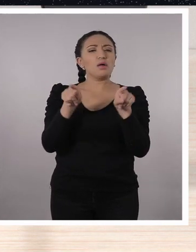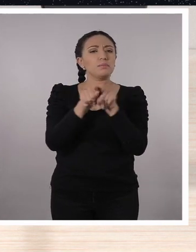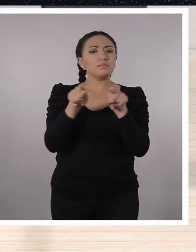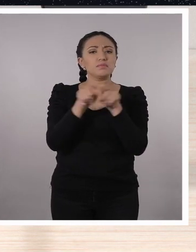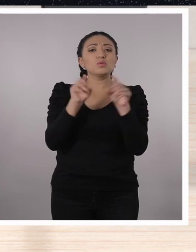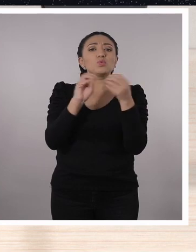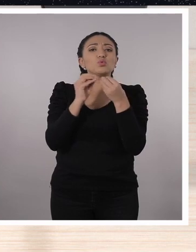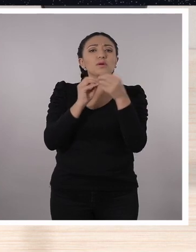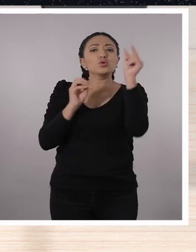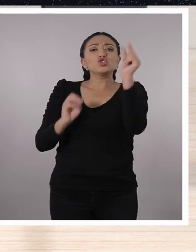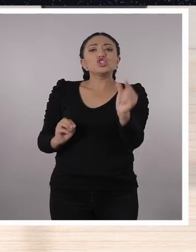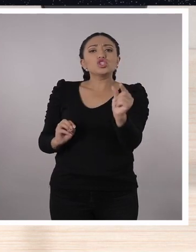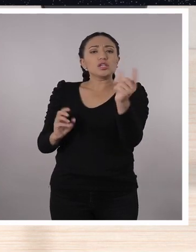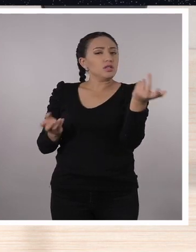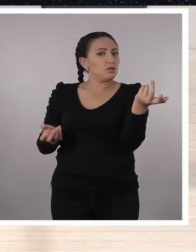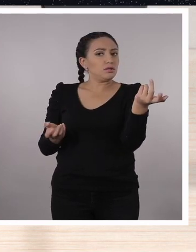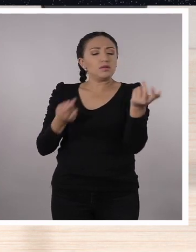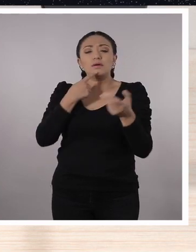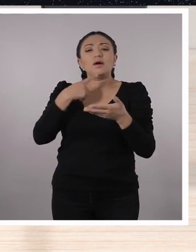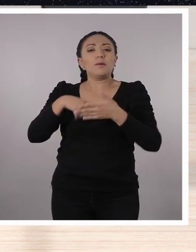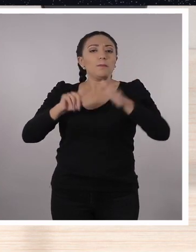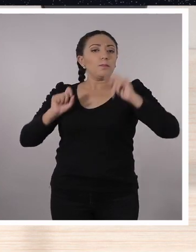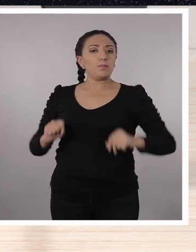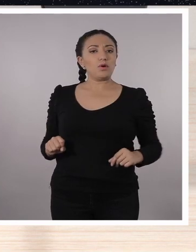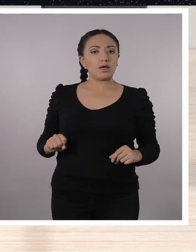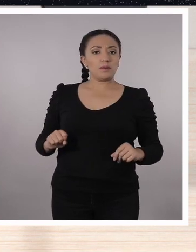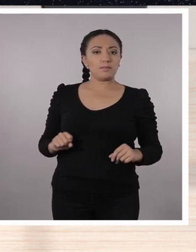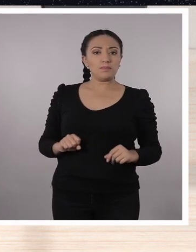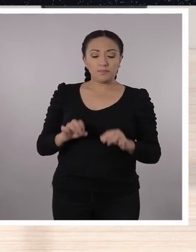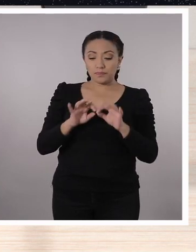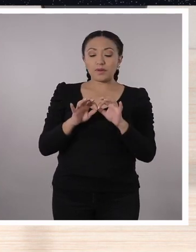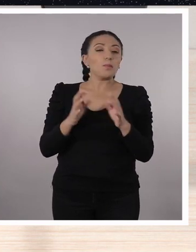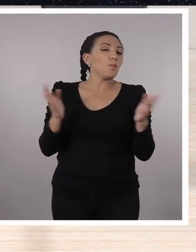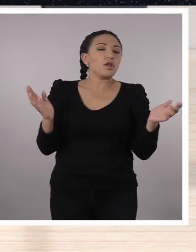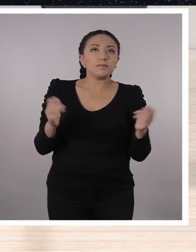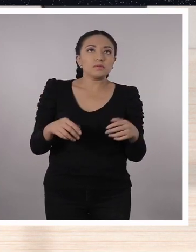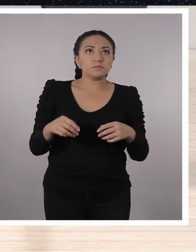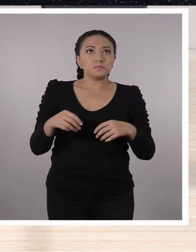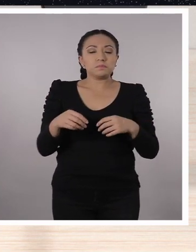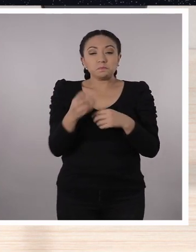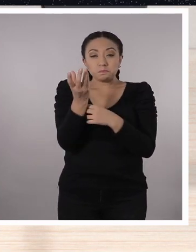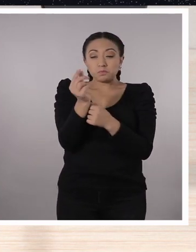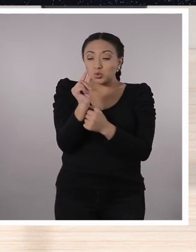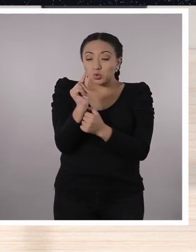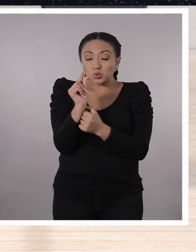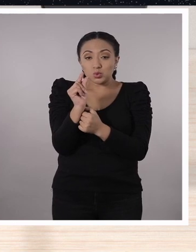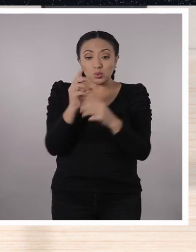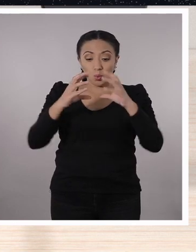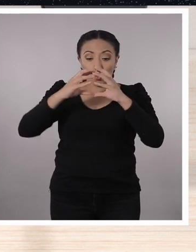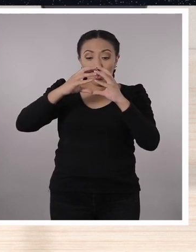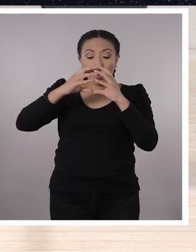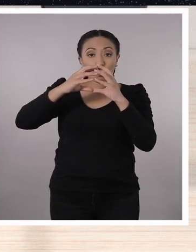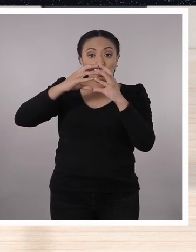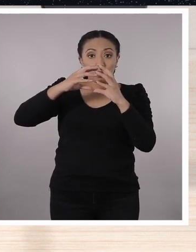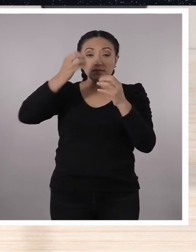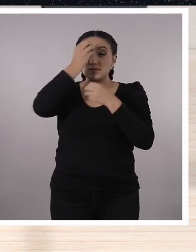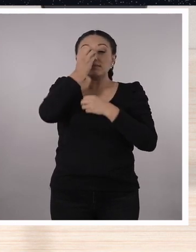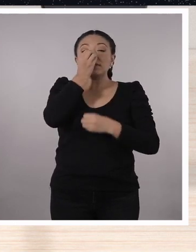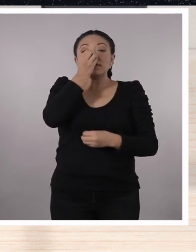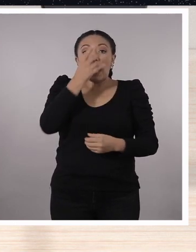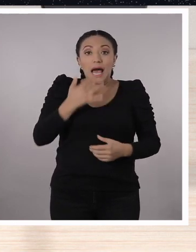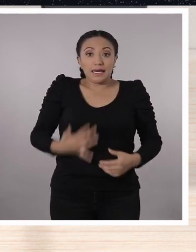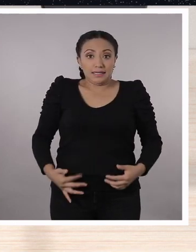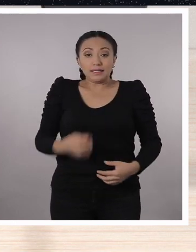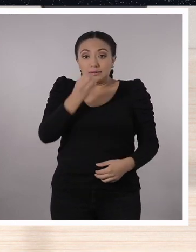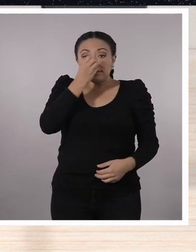hacer para números más pequeños, como por ejemplo, el diámetro de un glóbulo rojo. Los glóbulos rojos, recuerden,